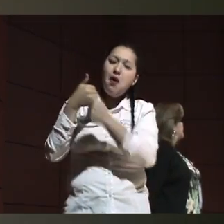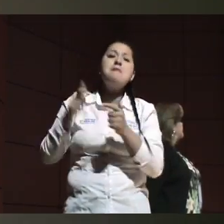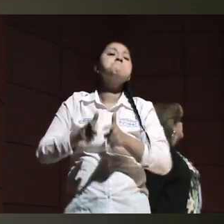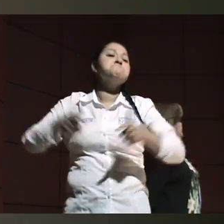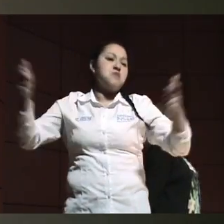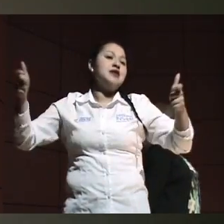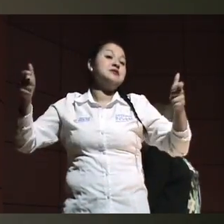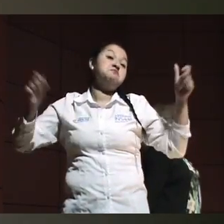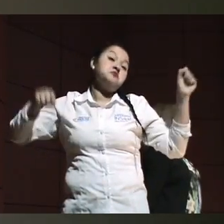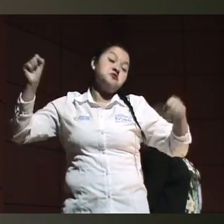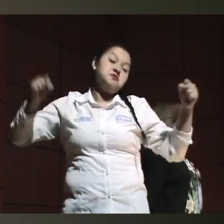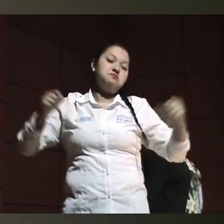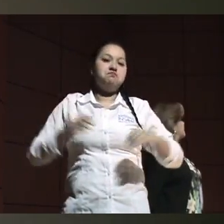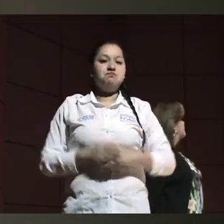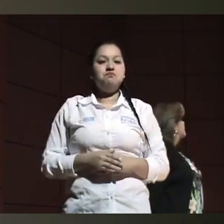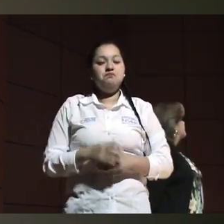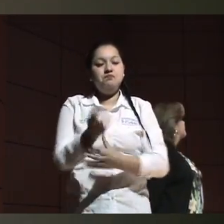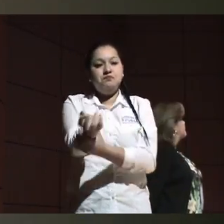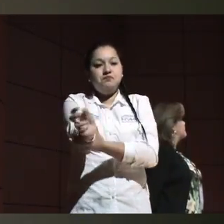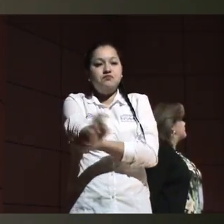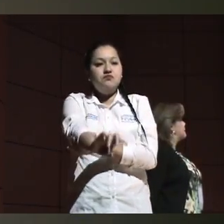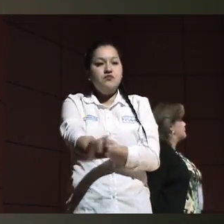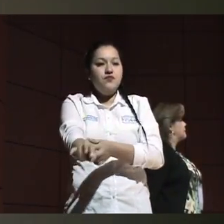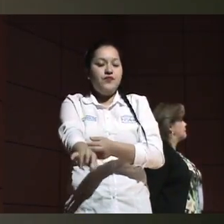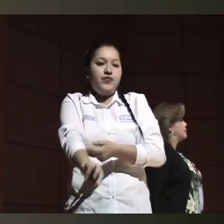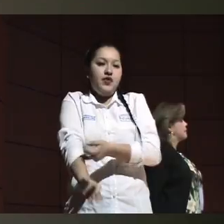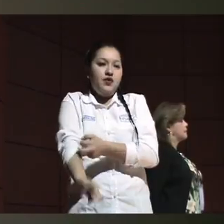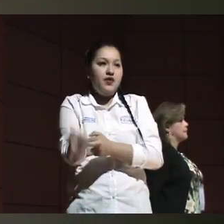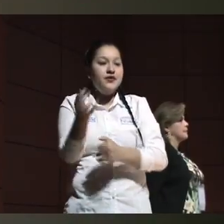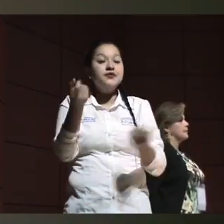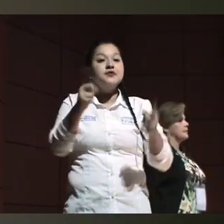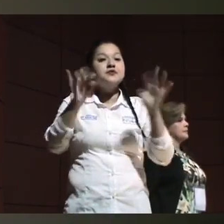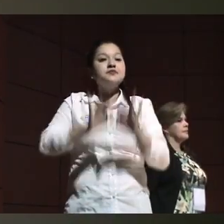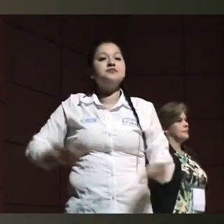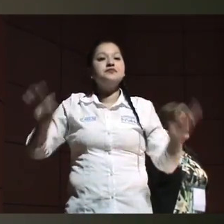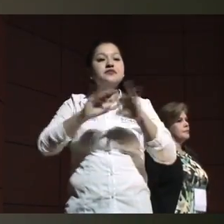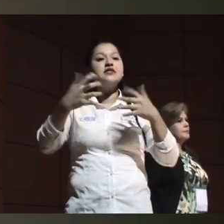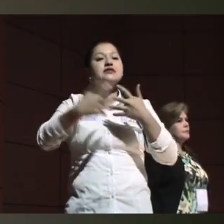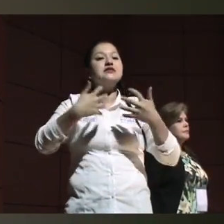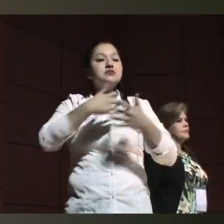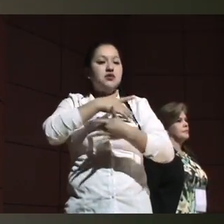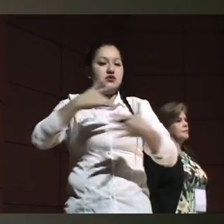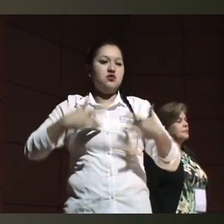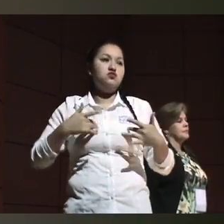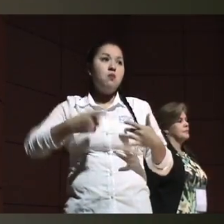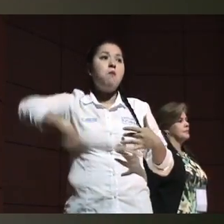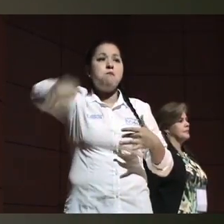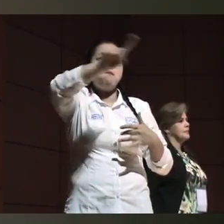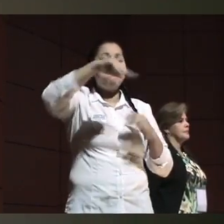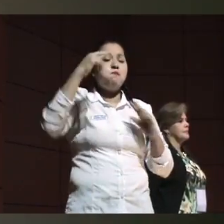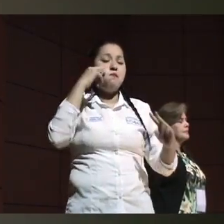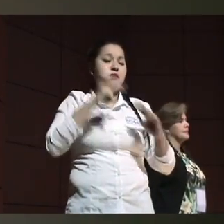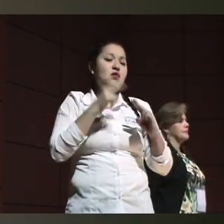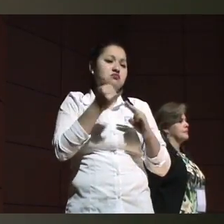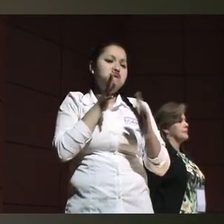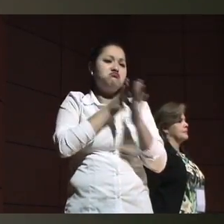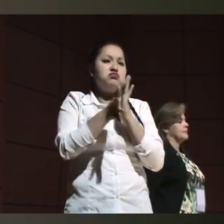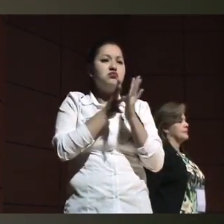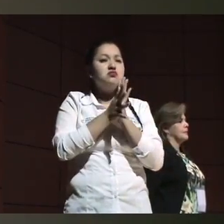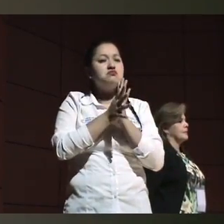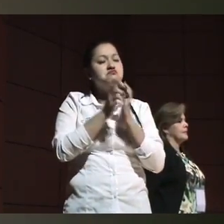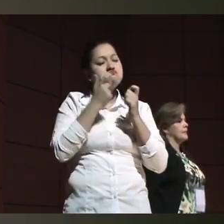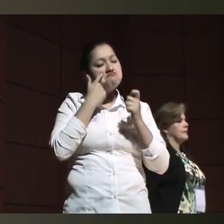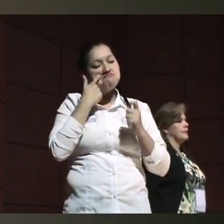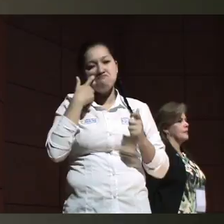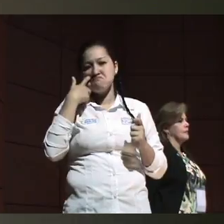Bueno, también es importante dentro de este sistema de salud y más en este auditorio, todo lo que tenemos, que aquí lo hacemos relevante, la